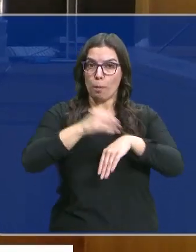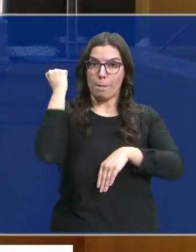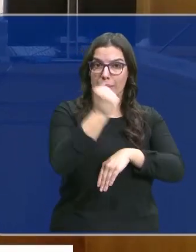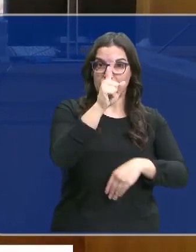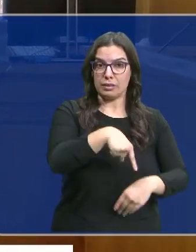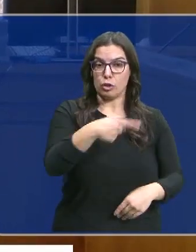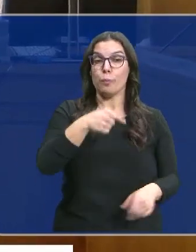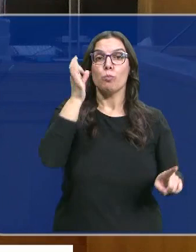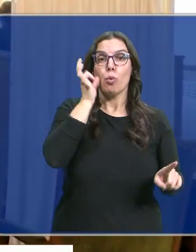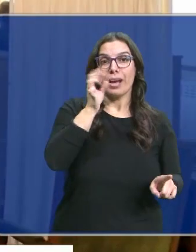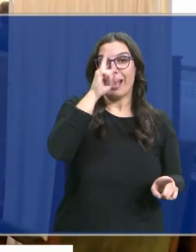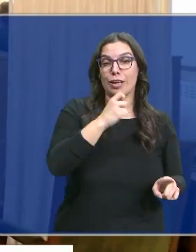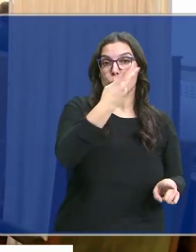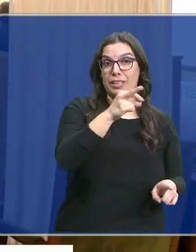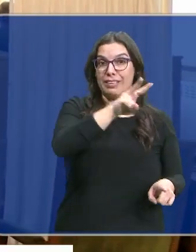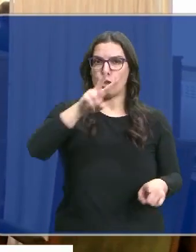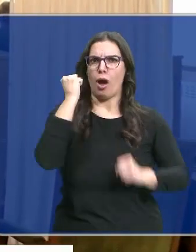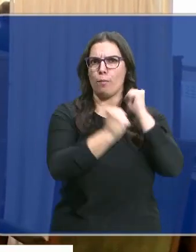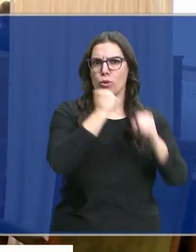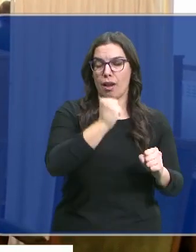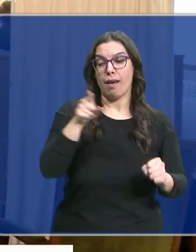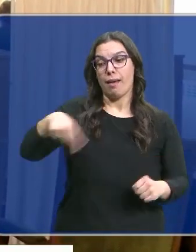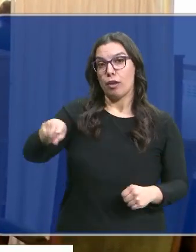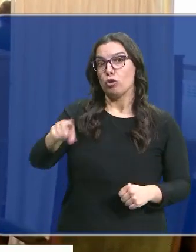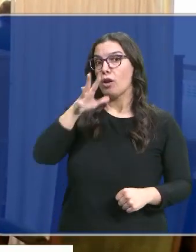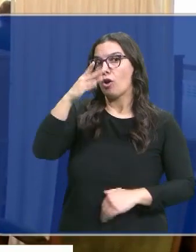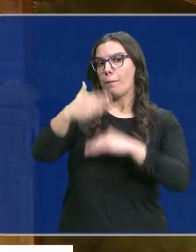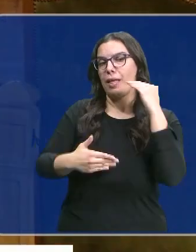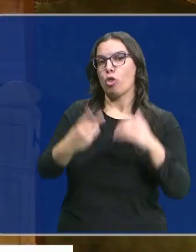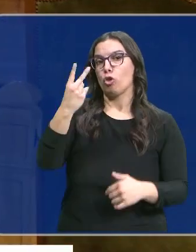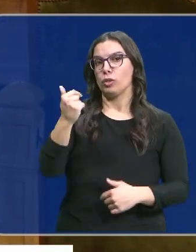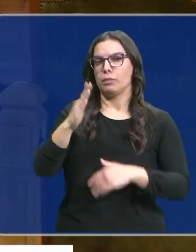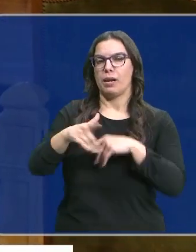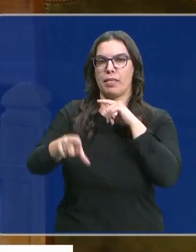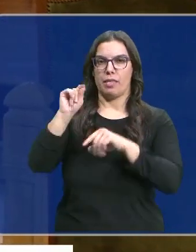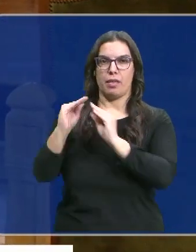apuñalada en 2022. Tienen 48 horas los miembros del jurado para tomar la decisión.